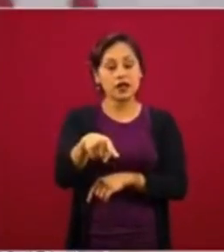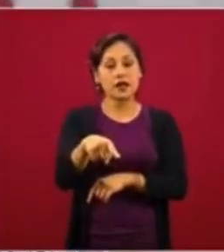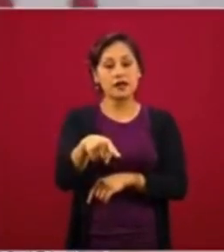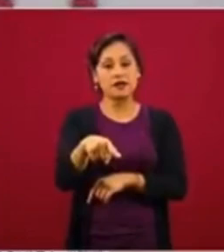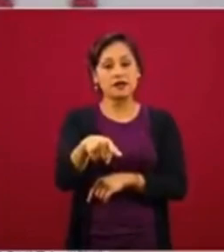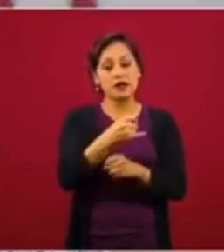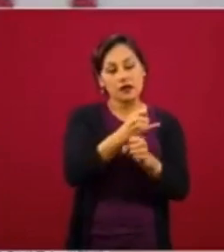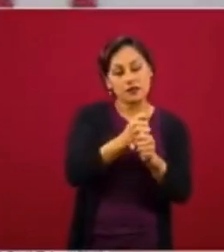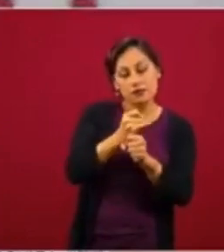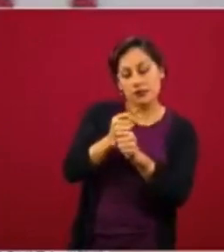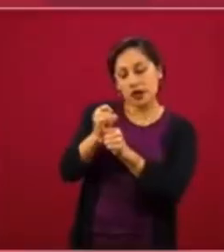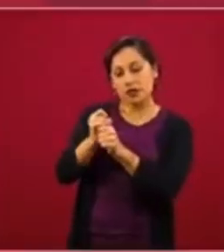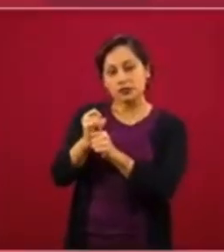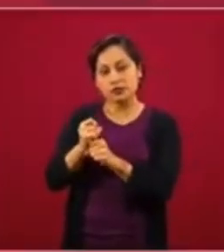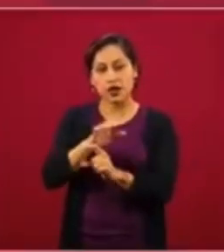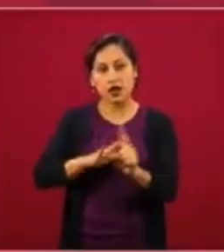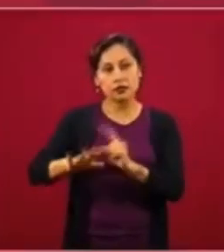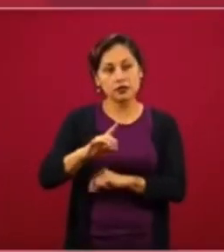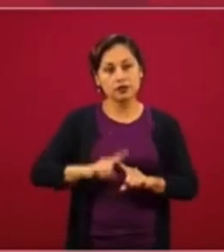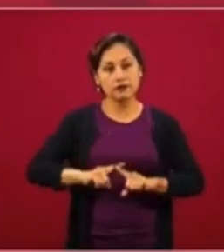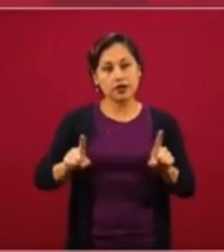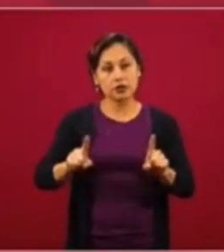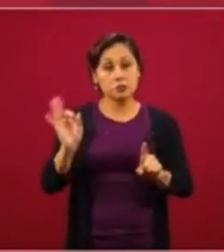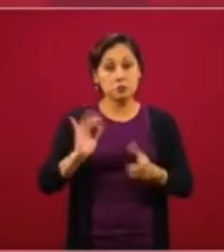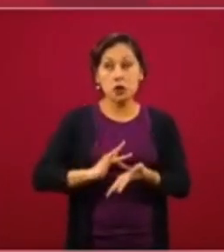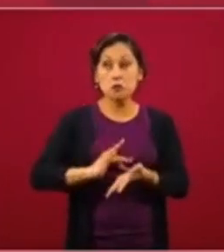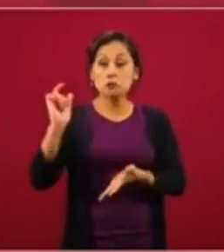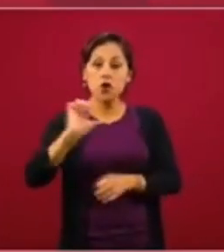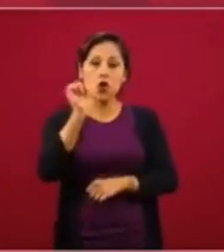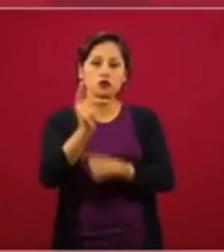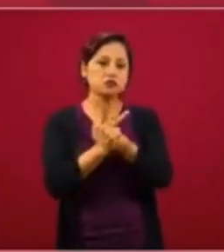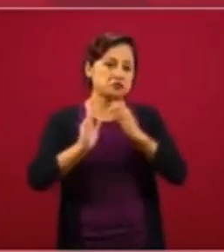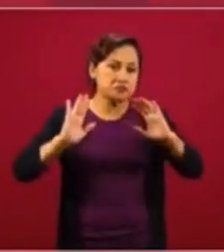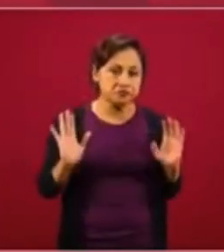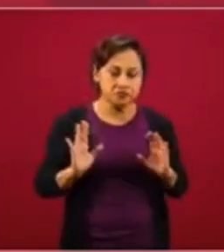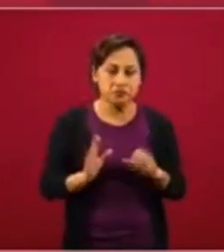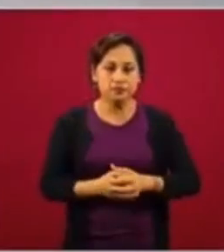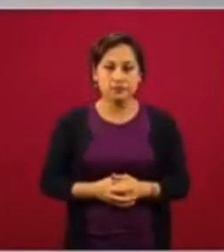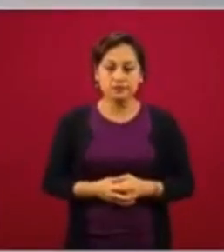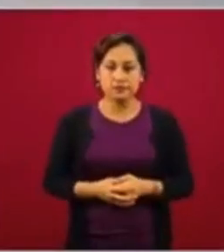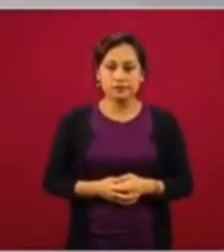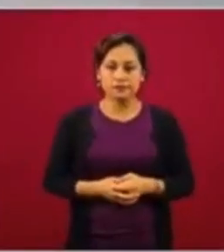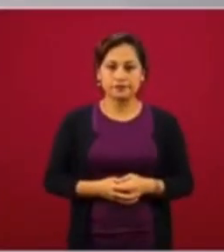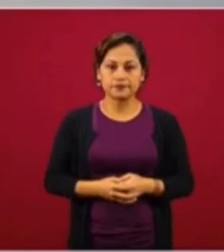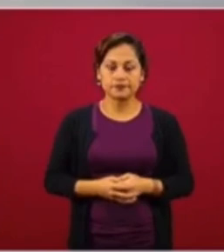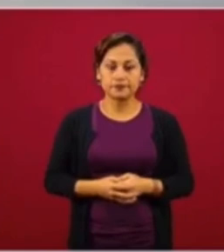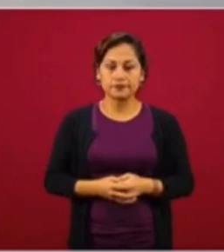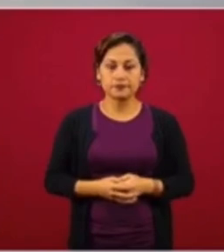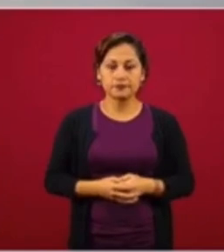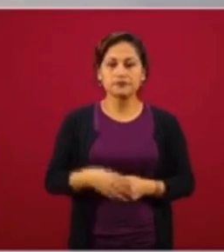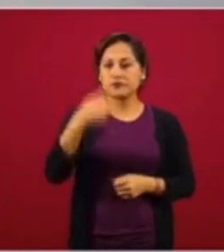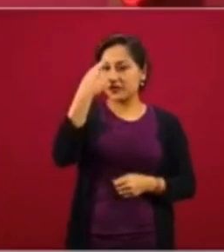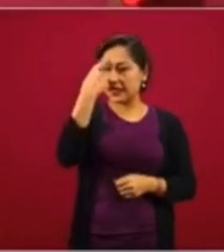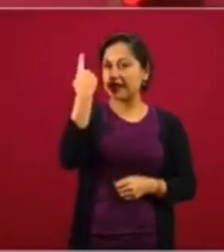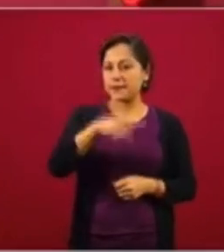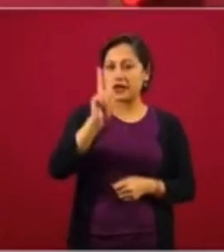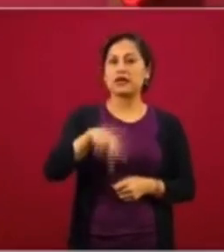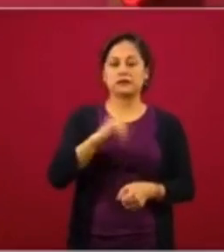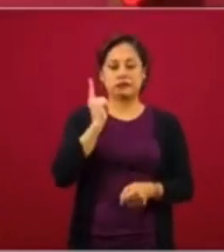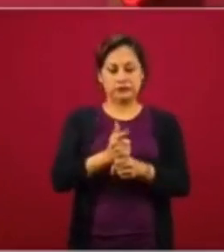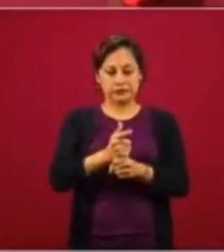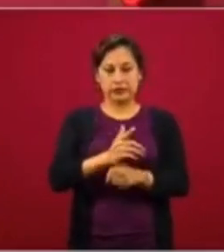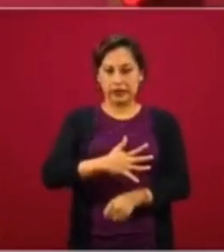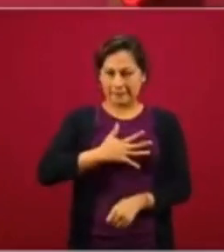en el mundo para poder saber si realmente hay bienestar,